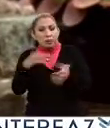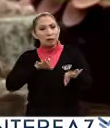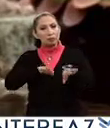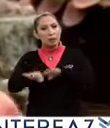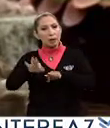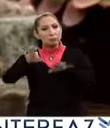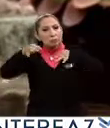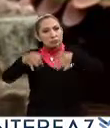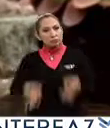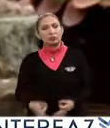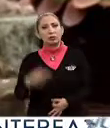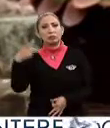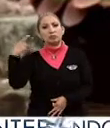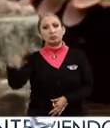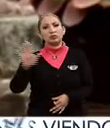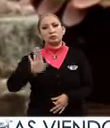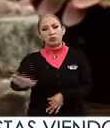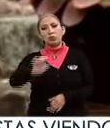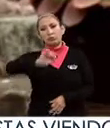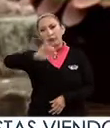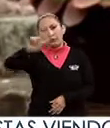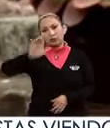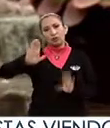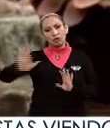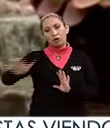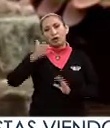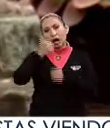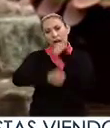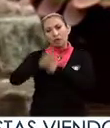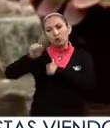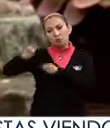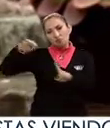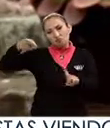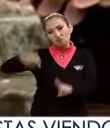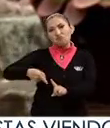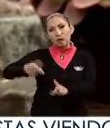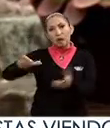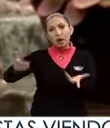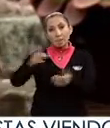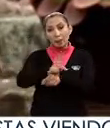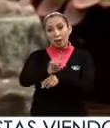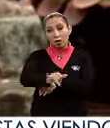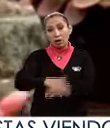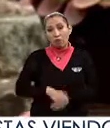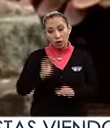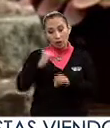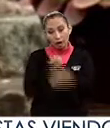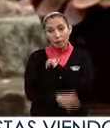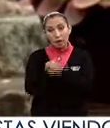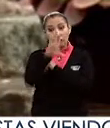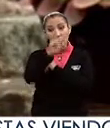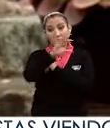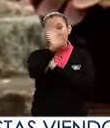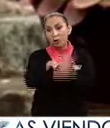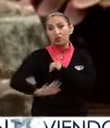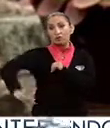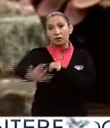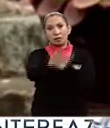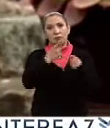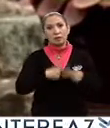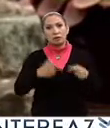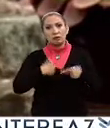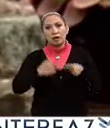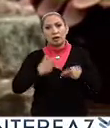de manera adecuada su profesión, su especialidad en Paraguay. Cuando tenemos 90% de la